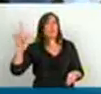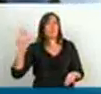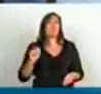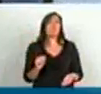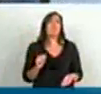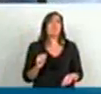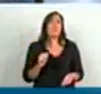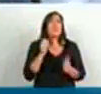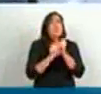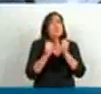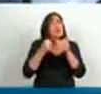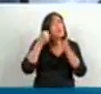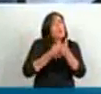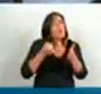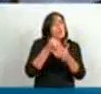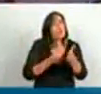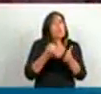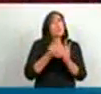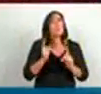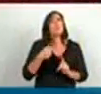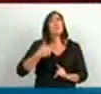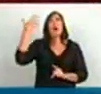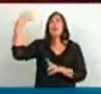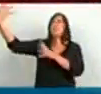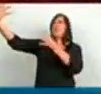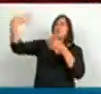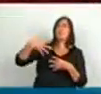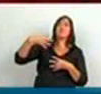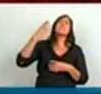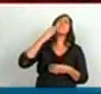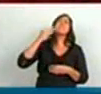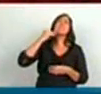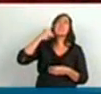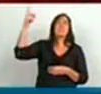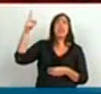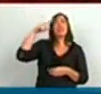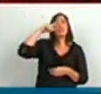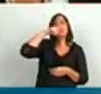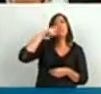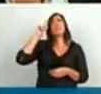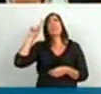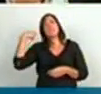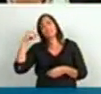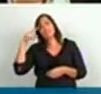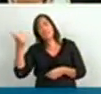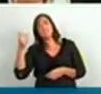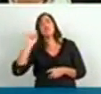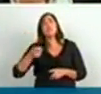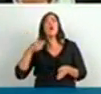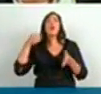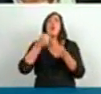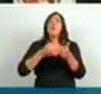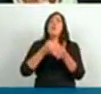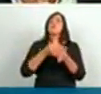la historia de la lucha que tuvimos en las invasiones inglesas en el 7 y en el 6, la lucha en la vuelta de Obligado